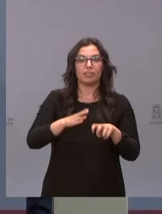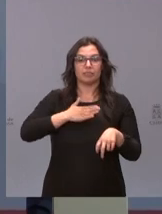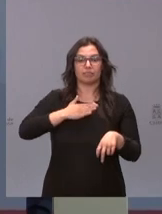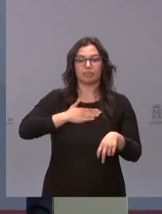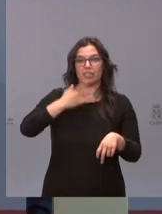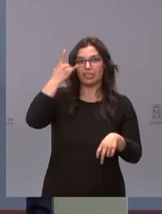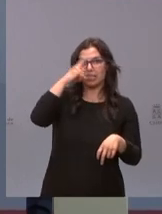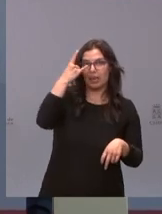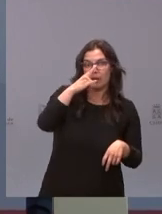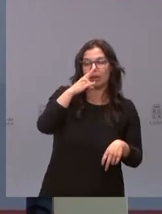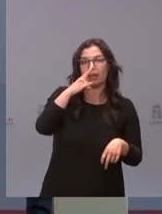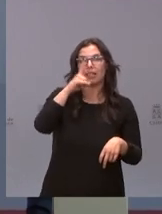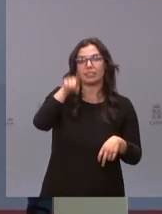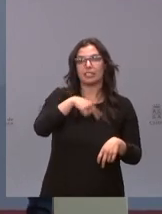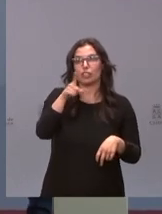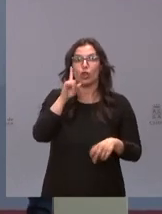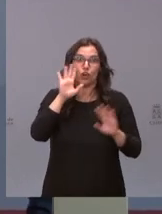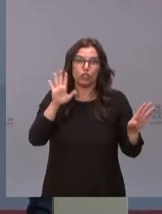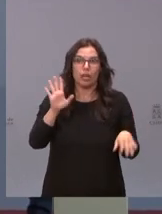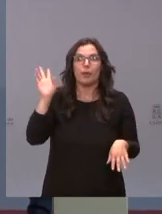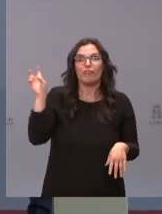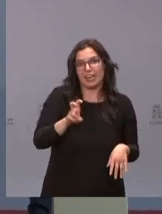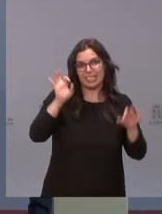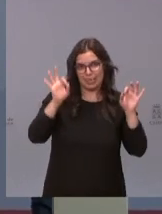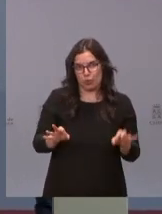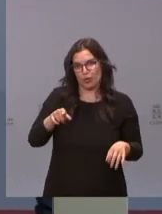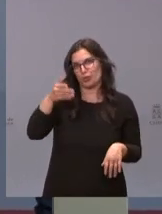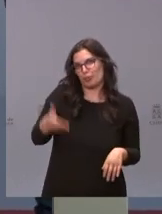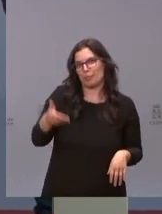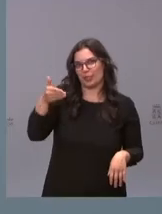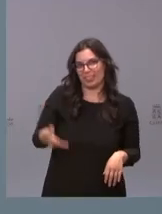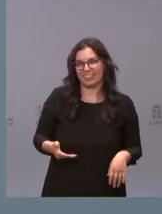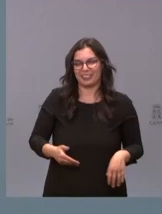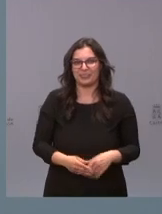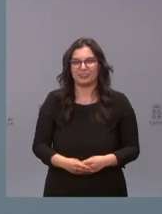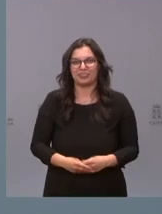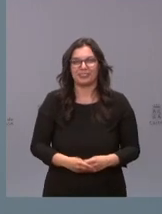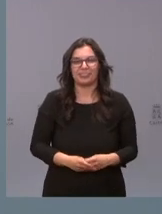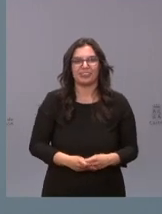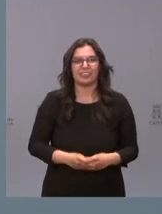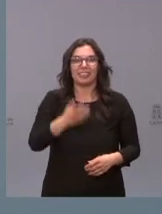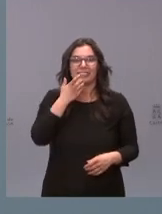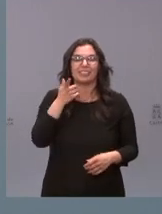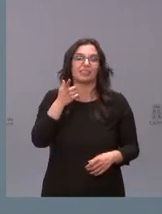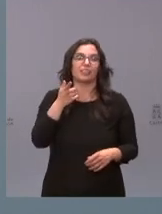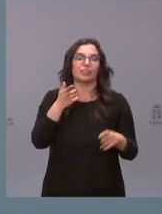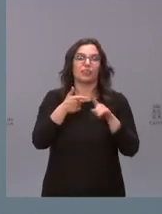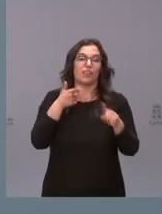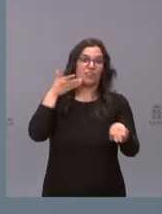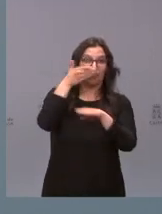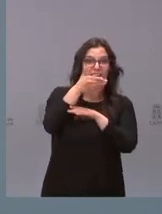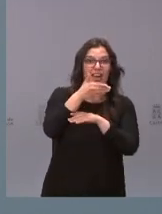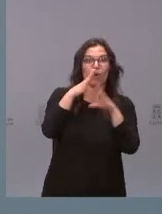Salamanca pero van a venir a Salamanca eso es lo importante es decir si usted va a Harvard creo que el